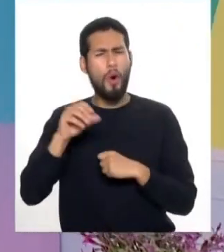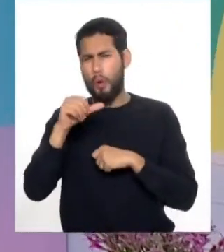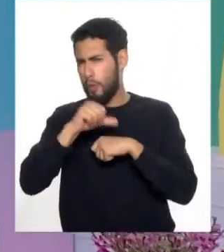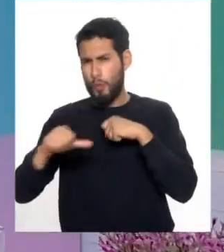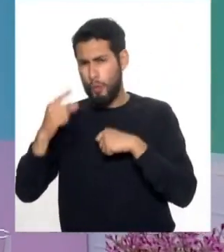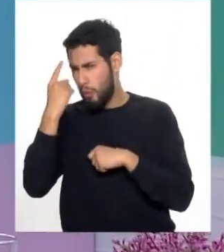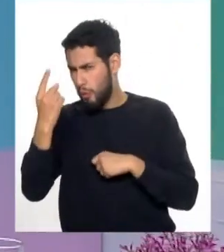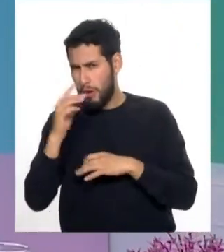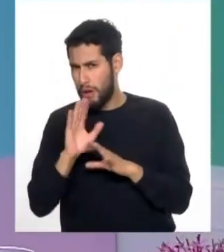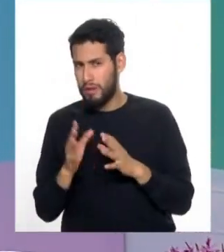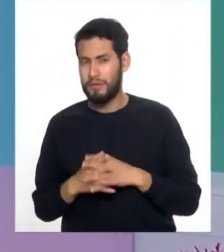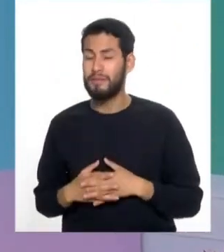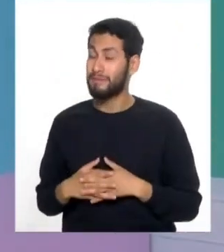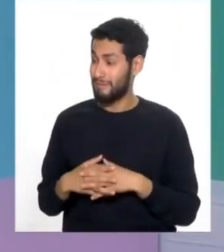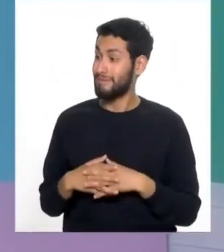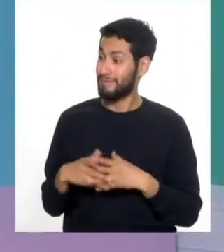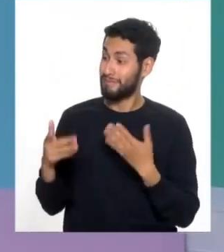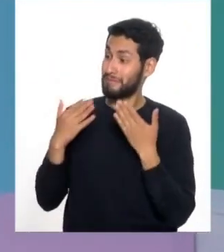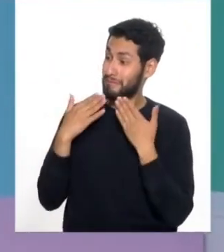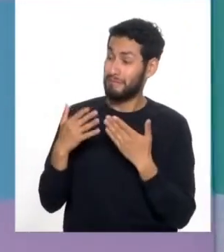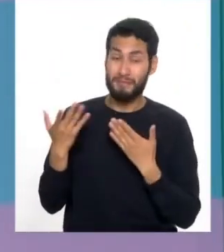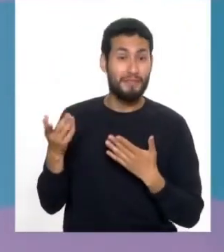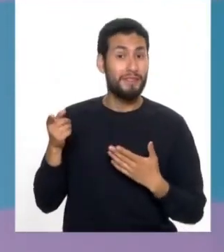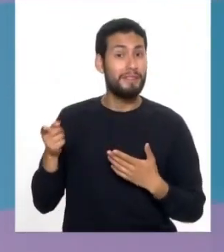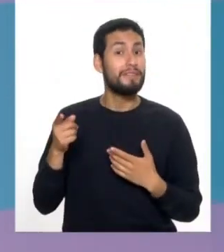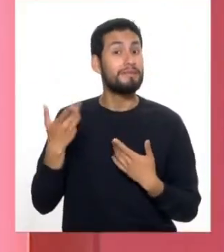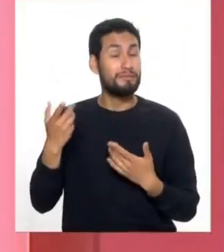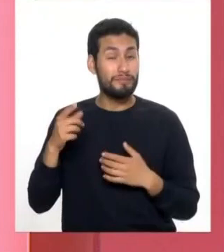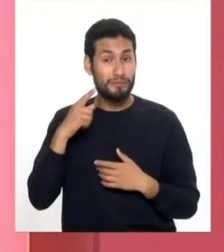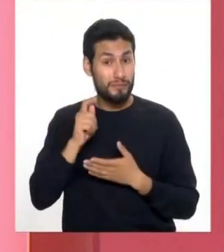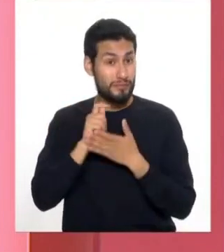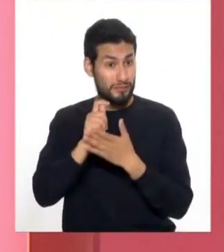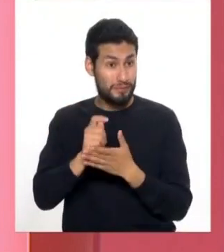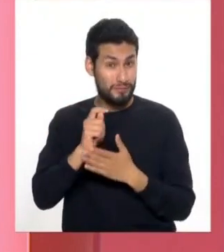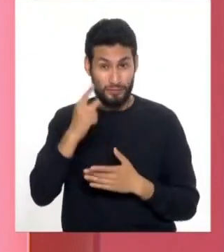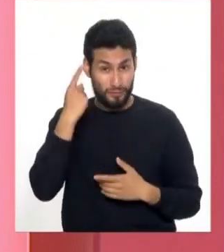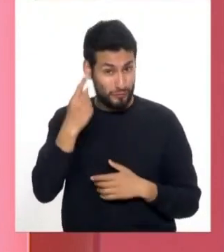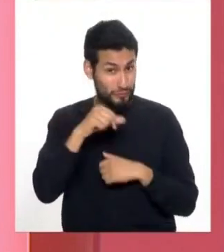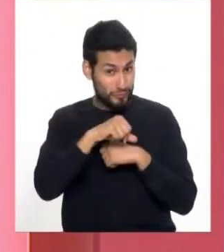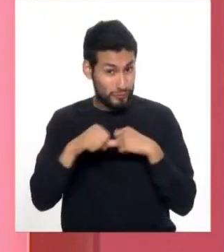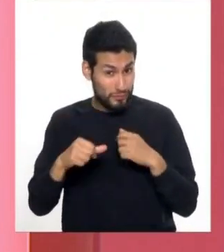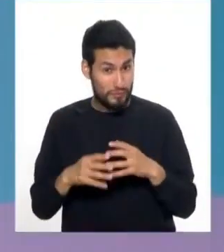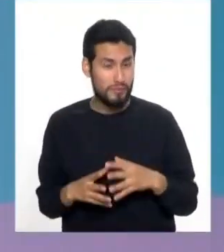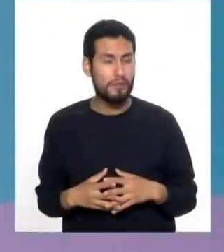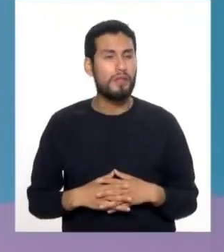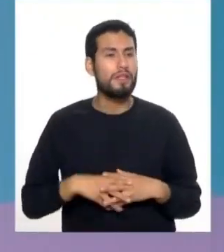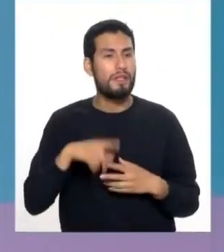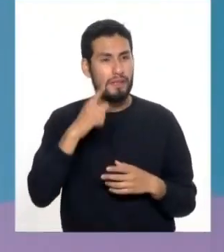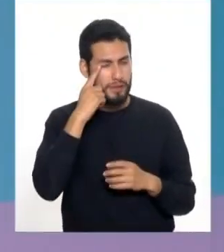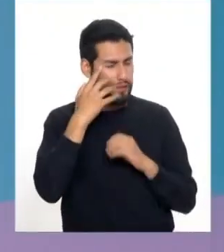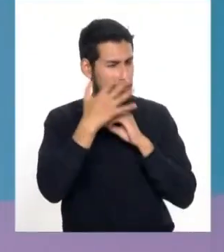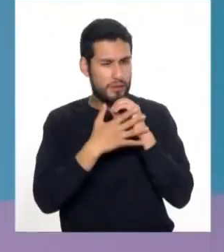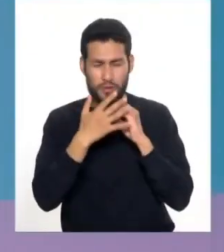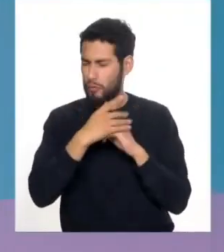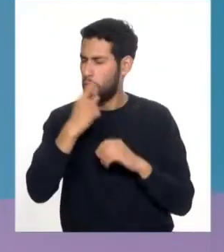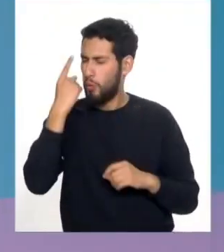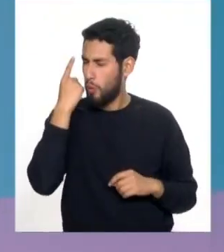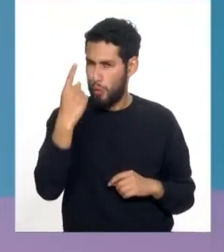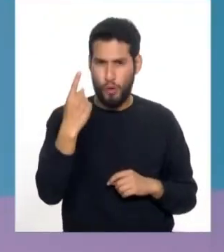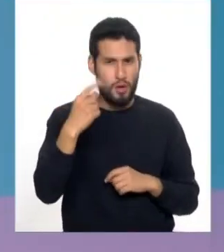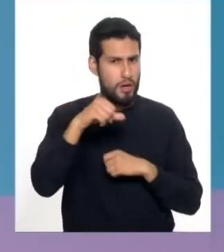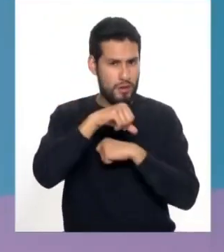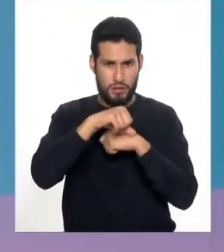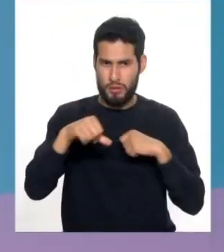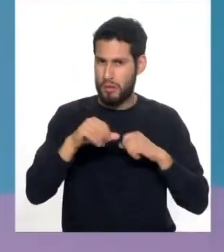Muy bien, Américo. Excelente pregunta, doctora. ¿El tratamiento siempre va a ser quirúrgico? El tratamiento de la catarata es quirúrgico.